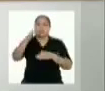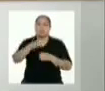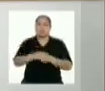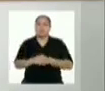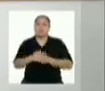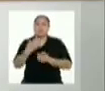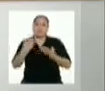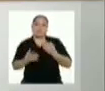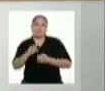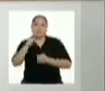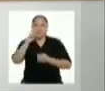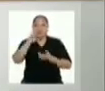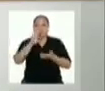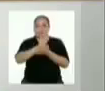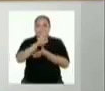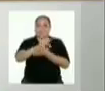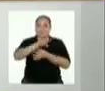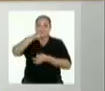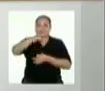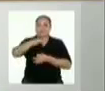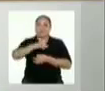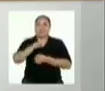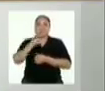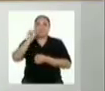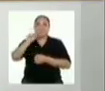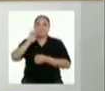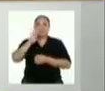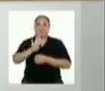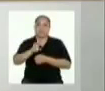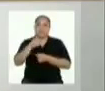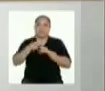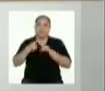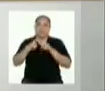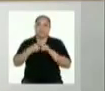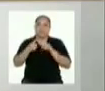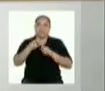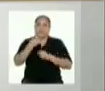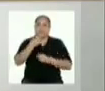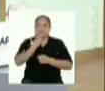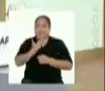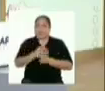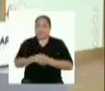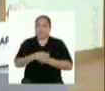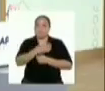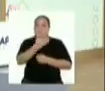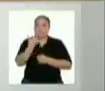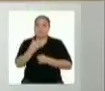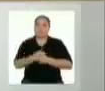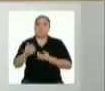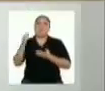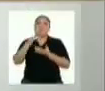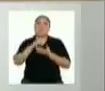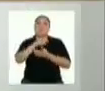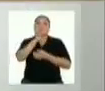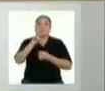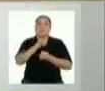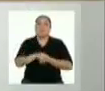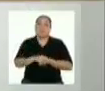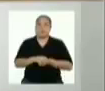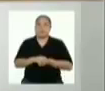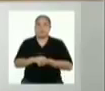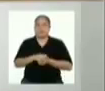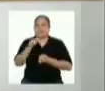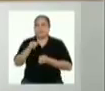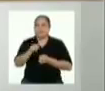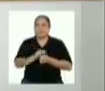Consideremos para ello dos hojas A4 reutilizables. Si son de diferentes colores, mejor. ¡Lista! Partimos